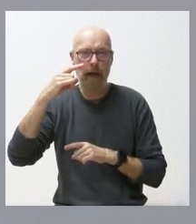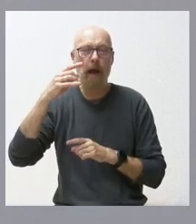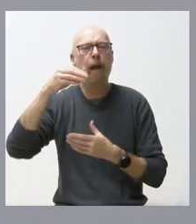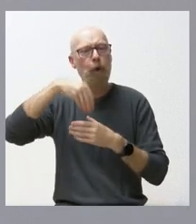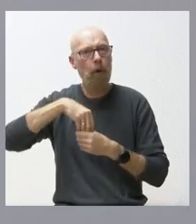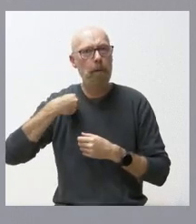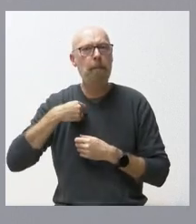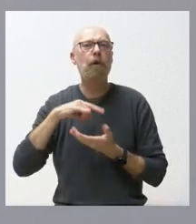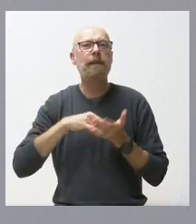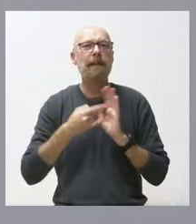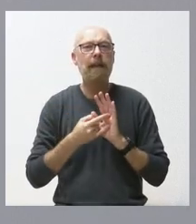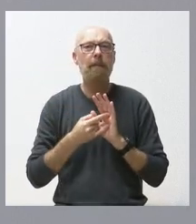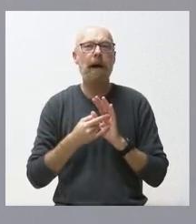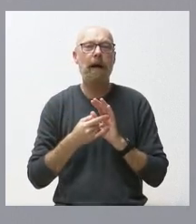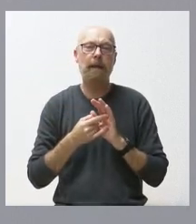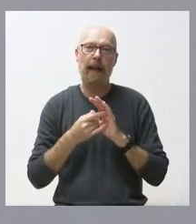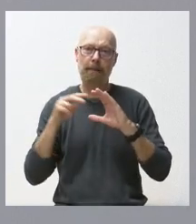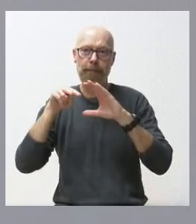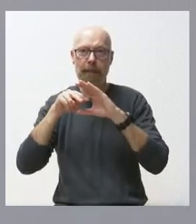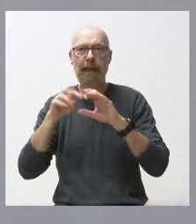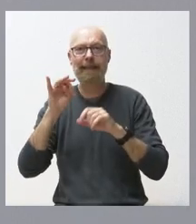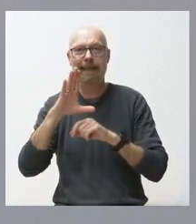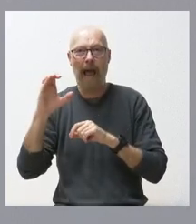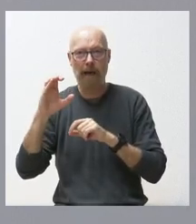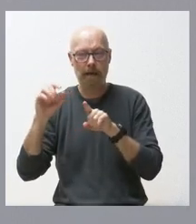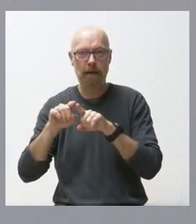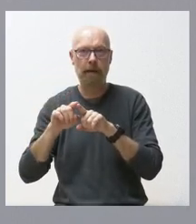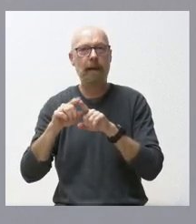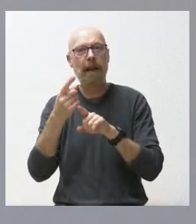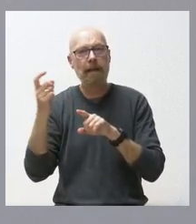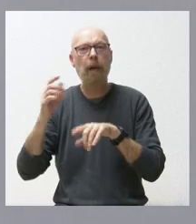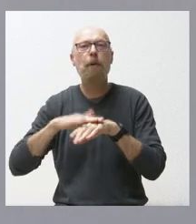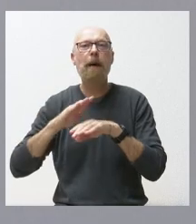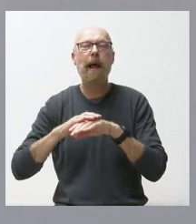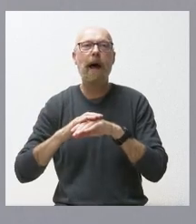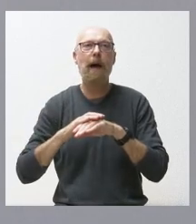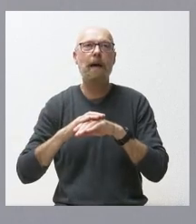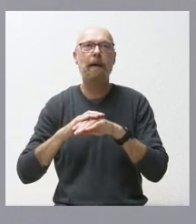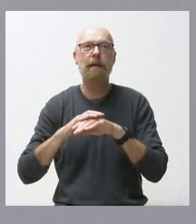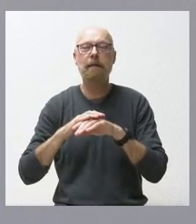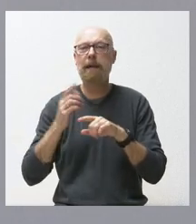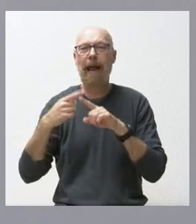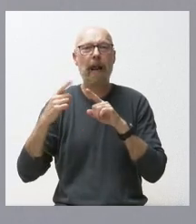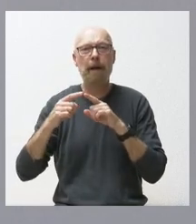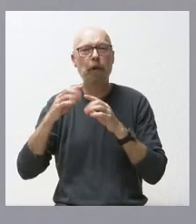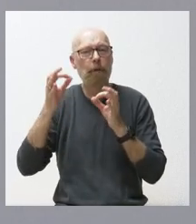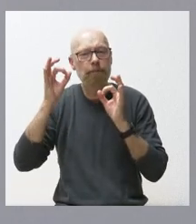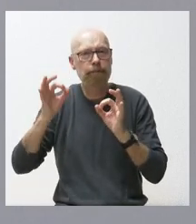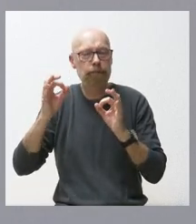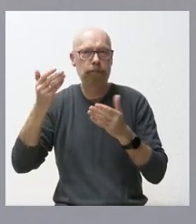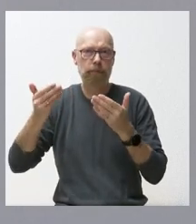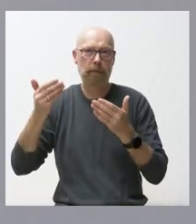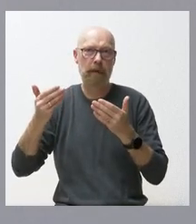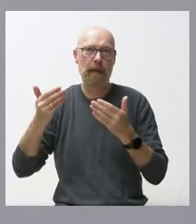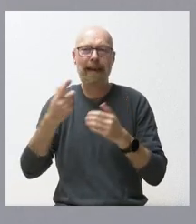relativo al PECTAC y al SPECTAC necesario para elementos críticos de equipos y necesidad